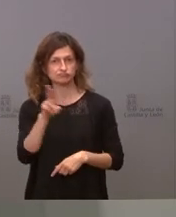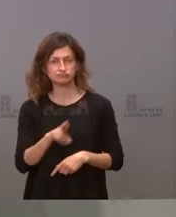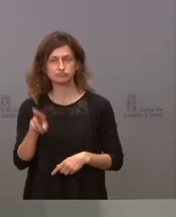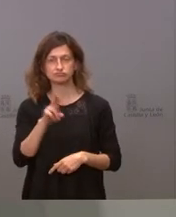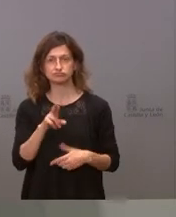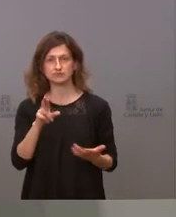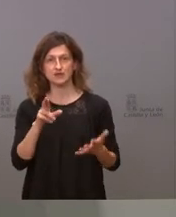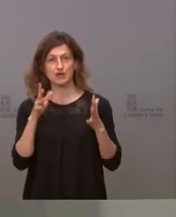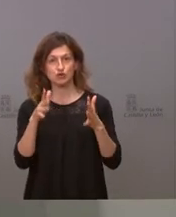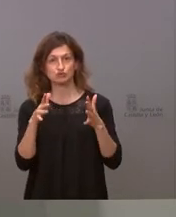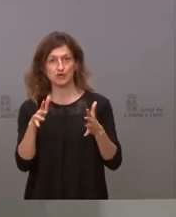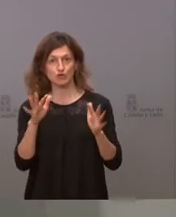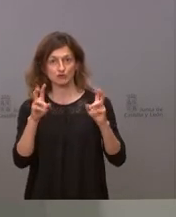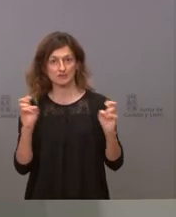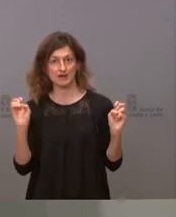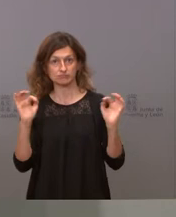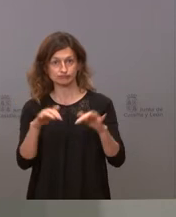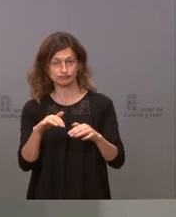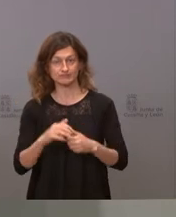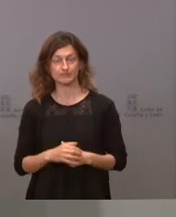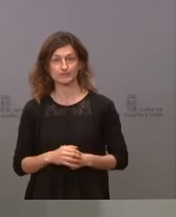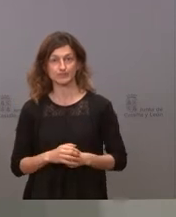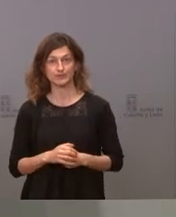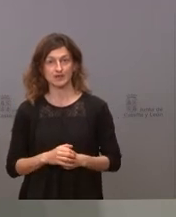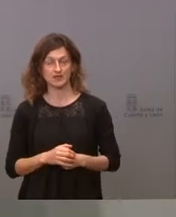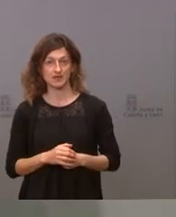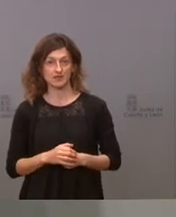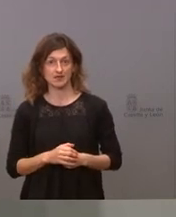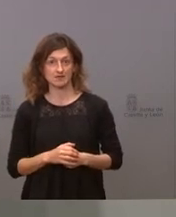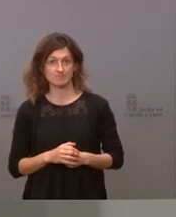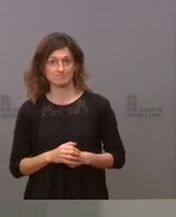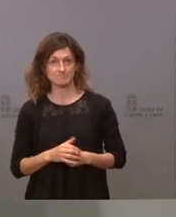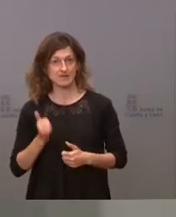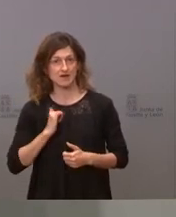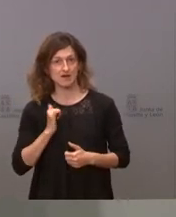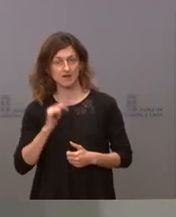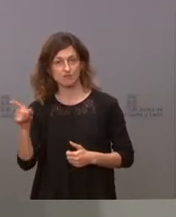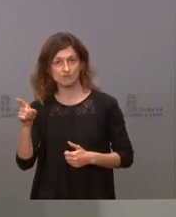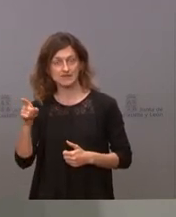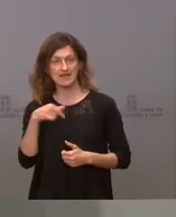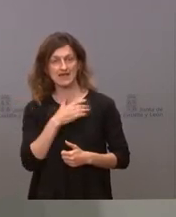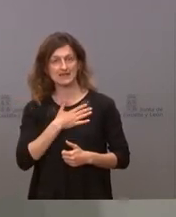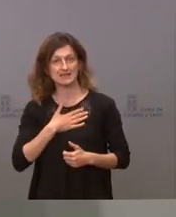el consejo interterritorial para ejercer